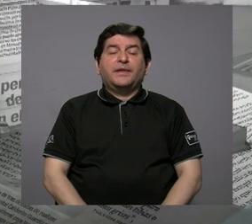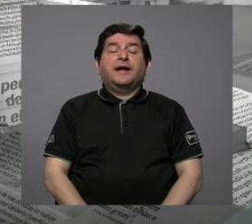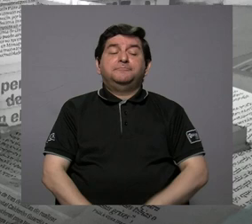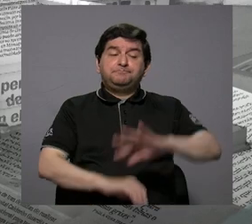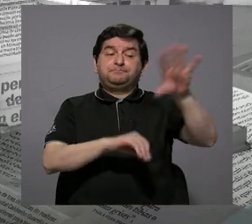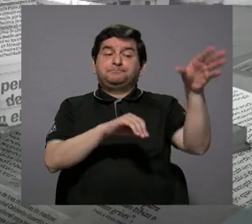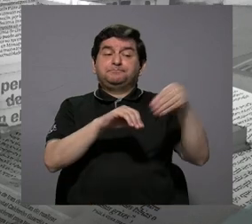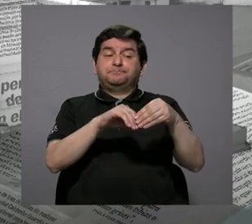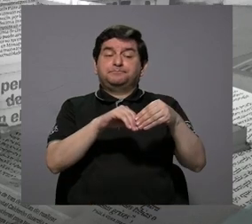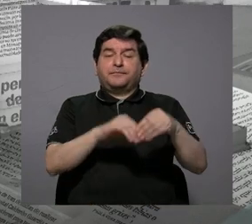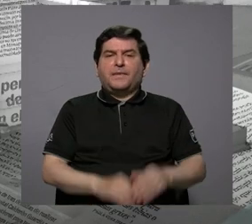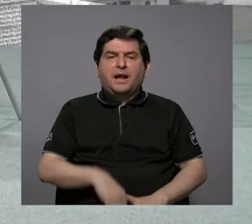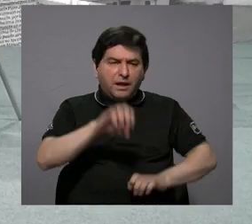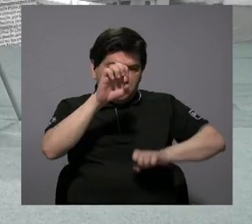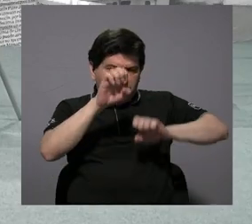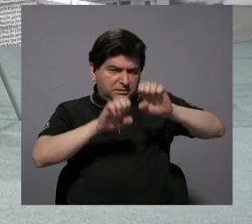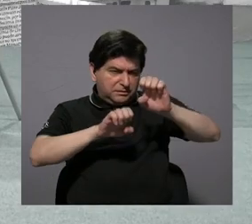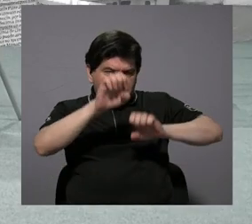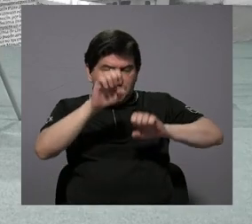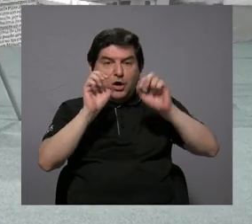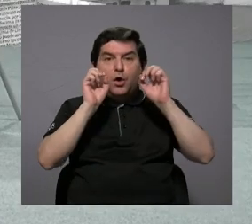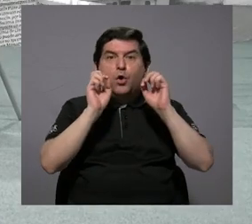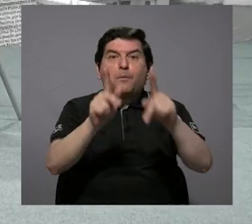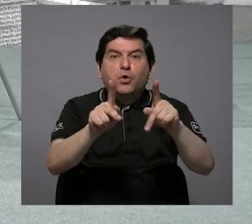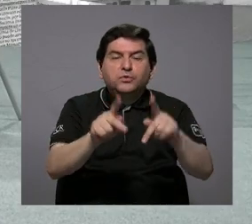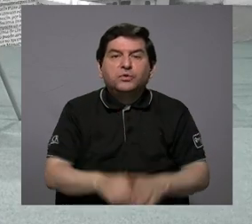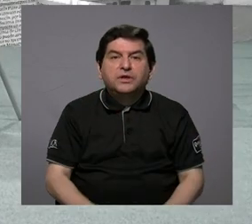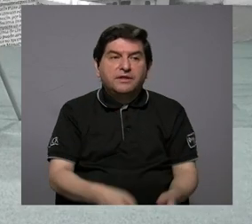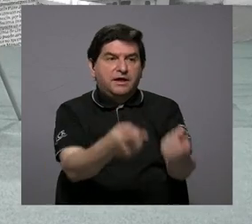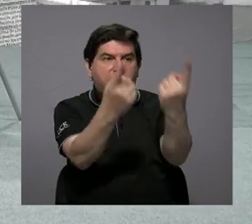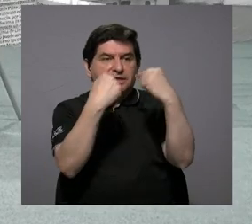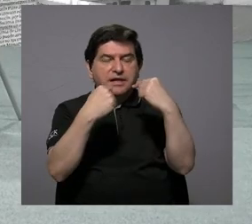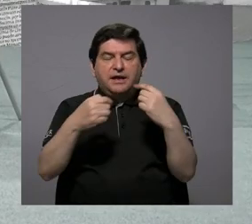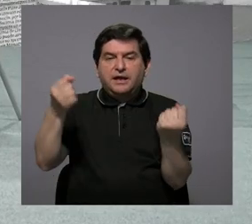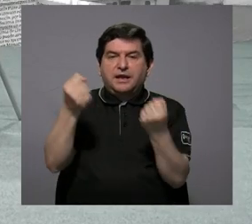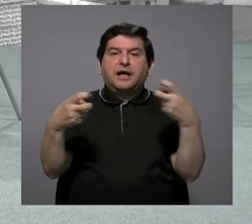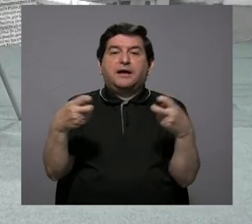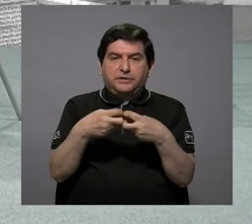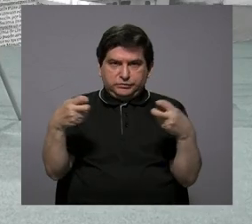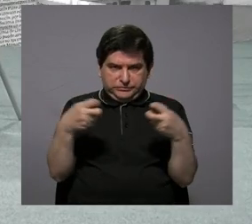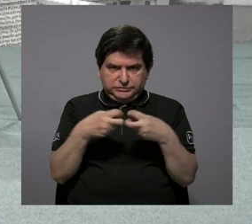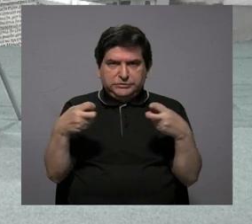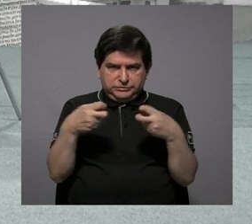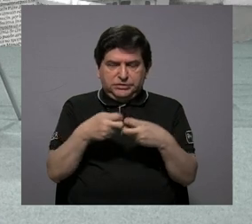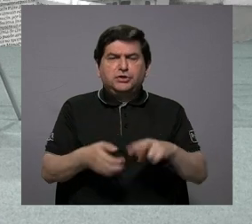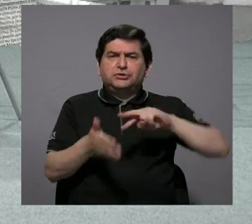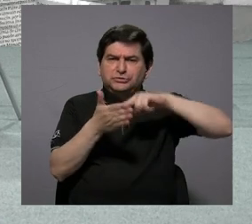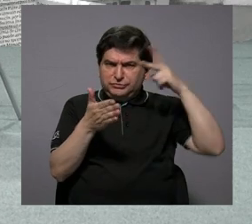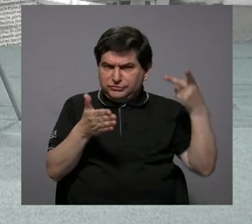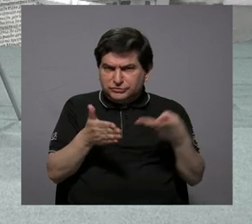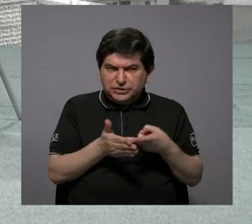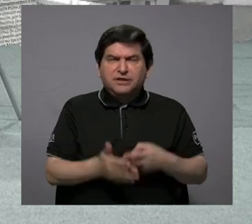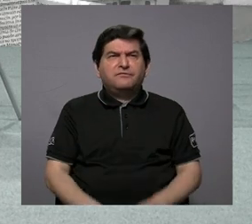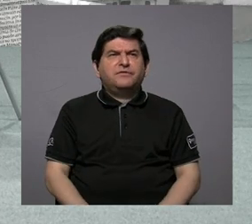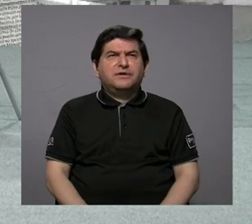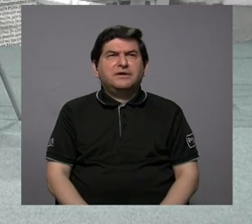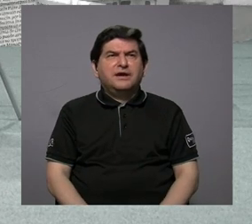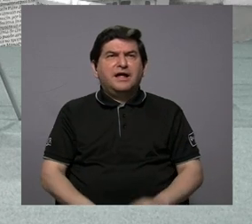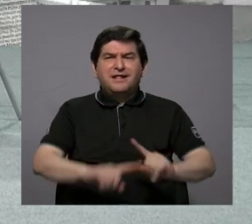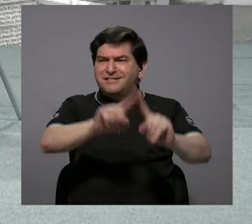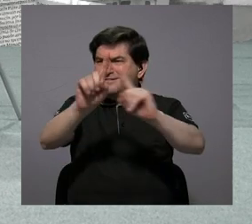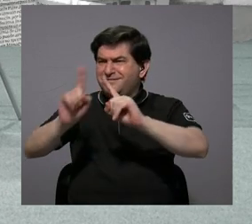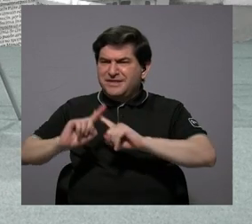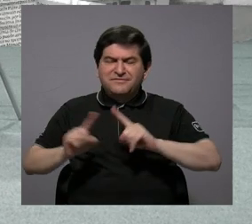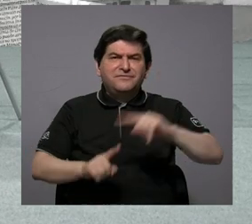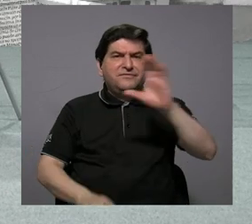otro lado, entonces hay que evaluar la posibilidad de que ingresen más vehículos eléctricos y eso implica alrededor una serie